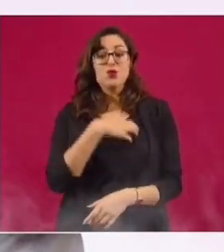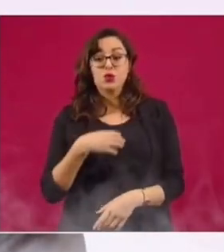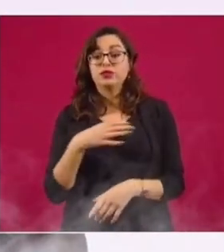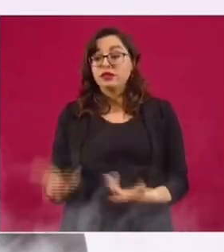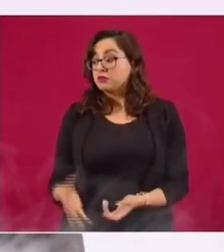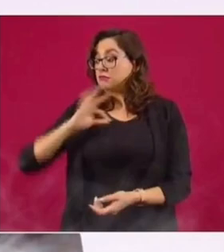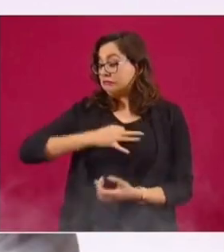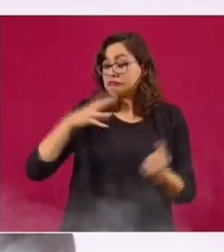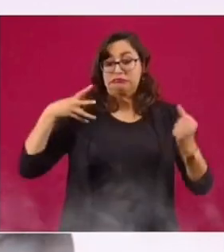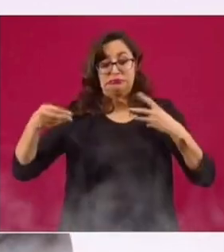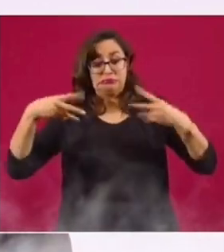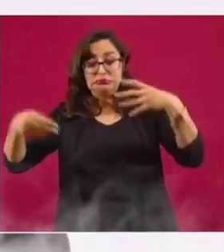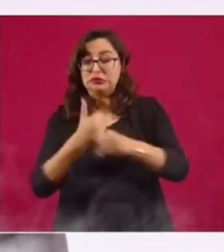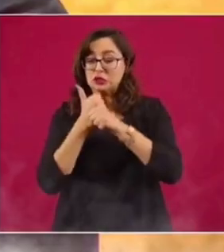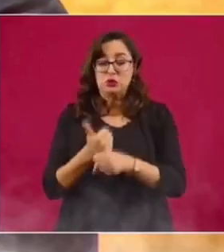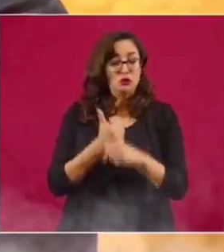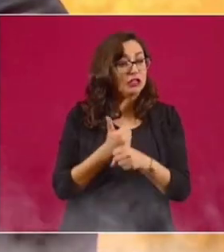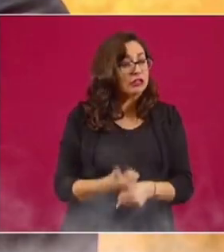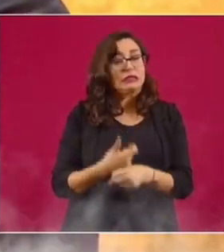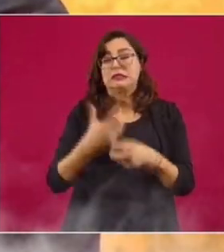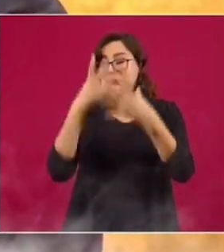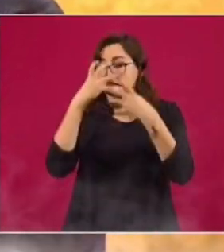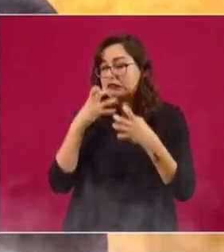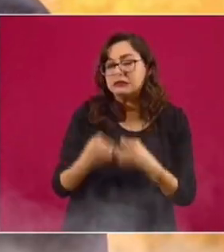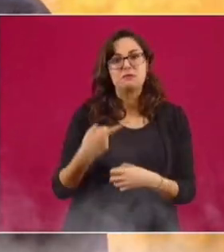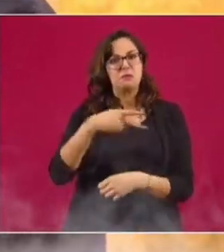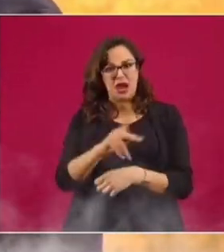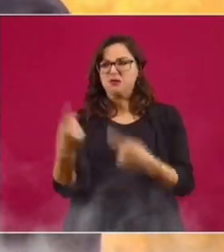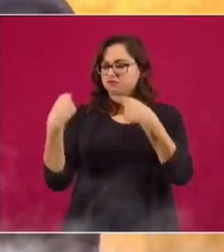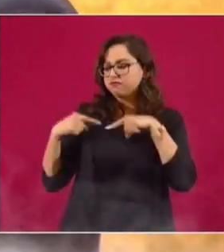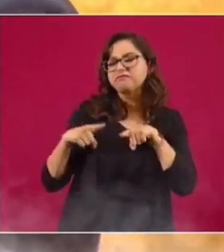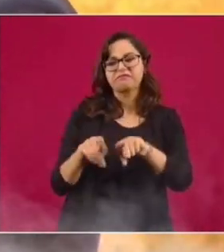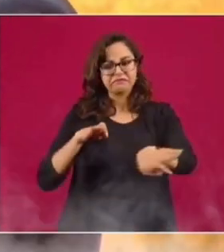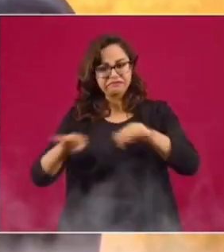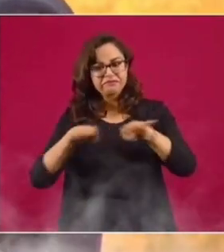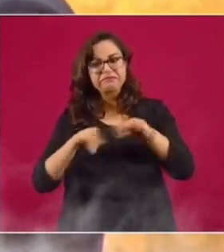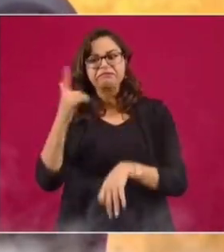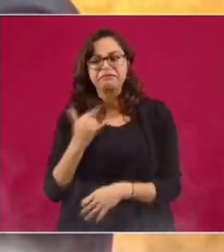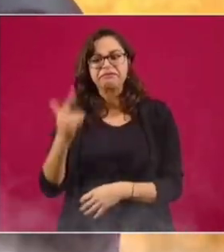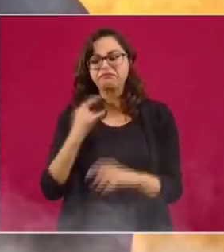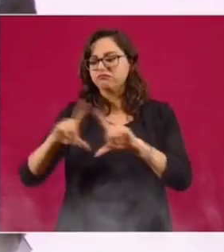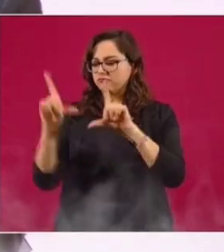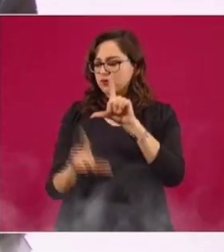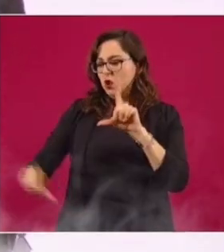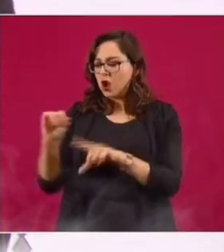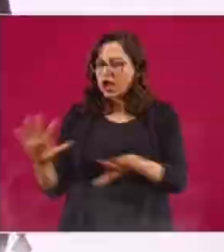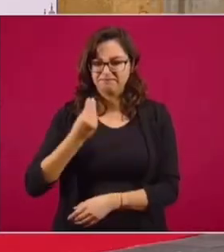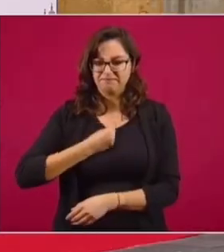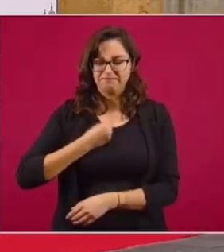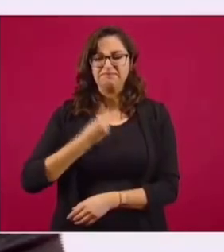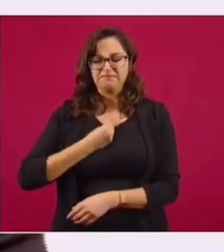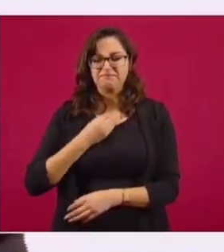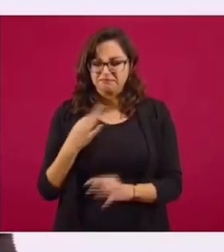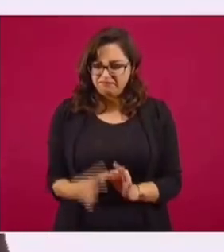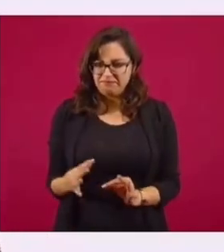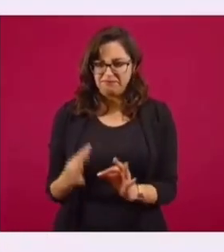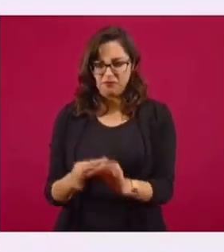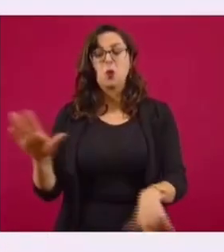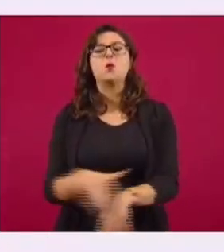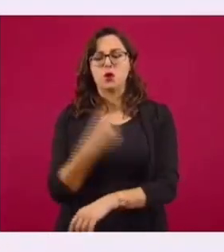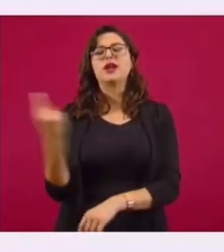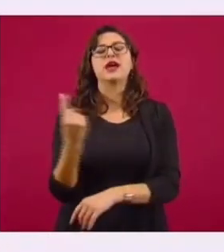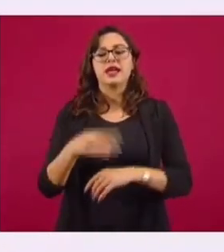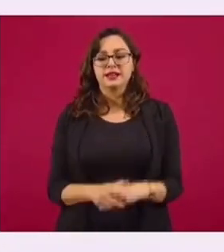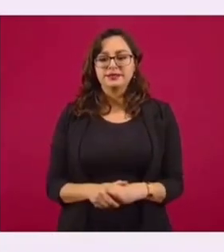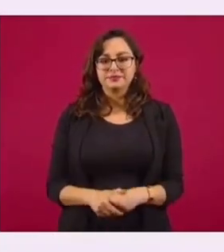y con todo el sufrimiento causado, no dejamos de trabajar para consumar la cuarta transformación de la vida pública de México. Resistimos a enfrentar,